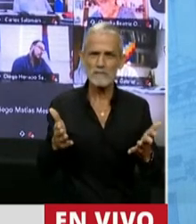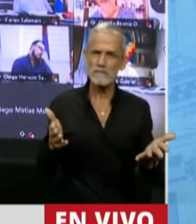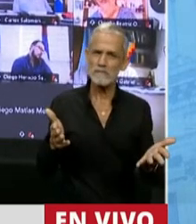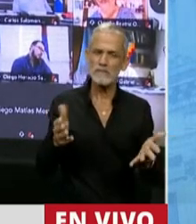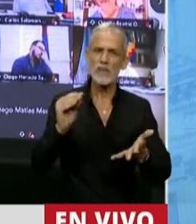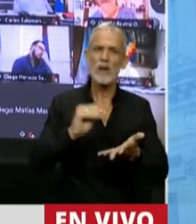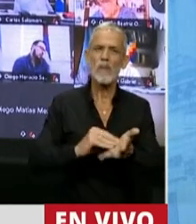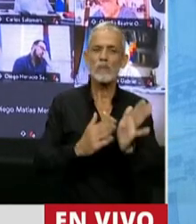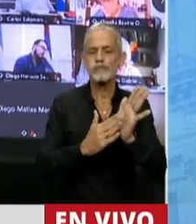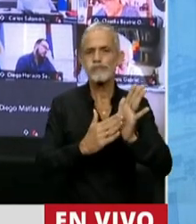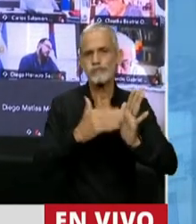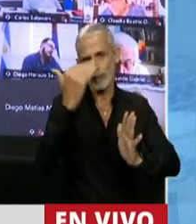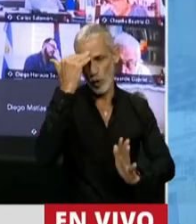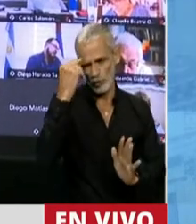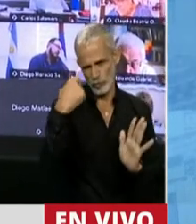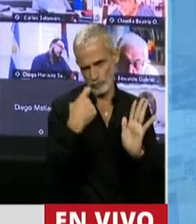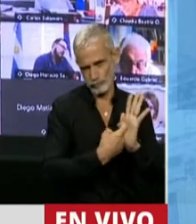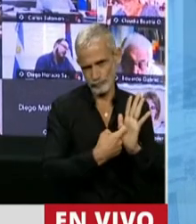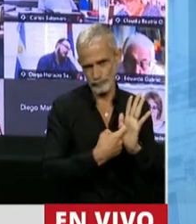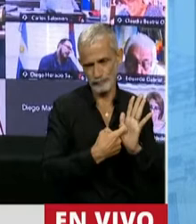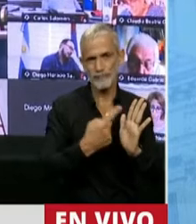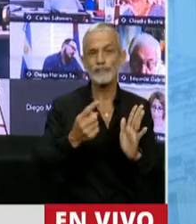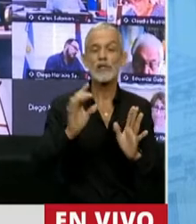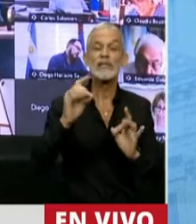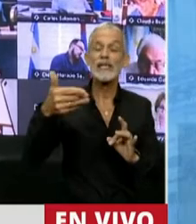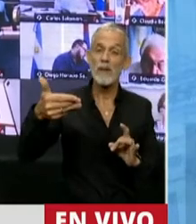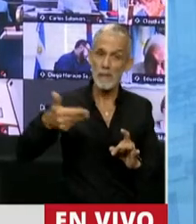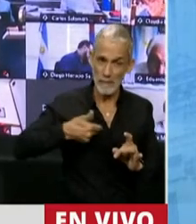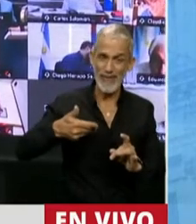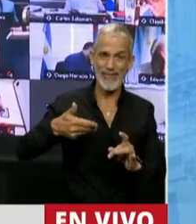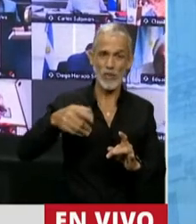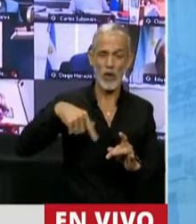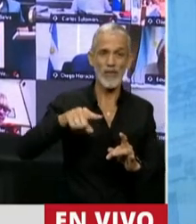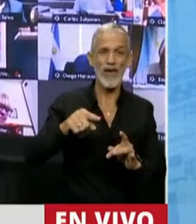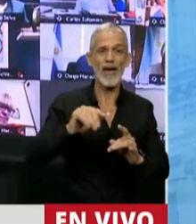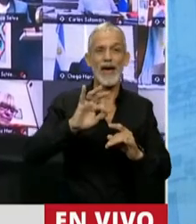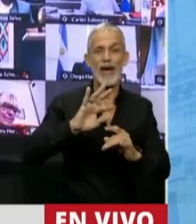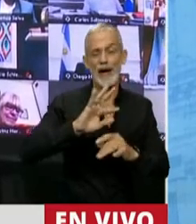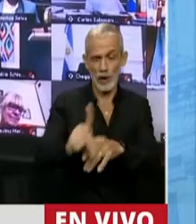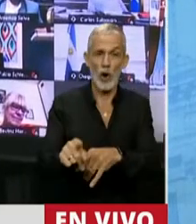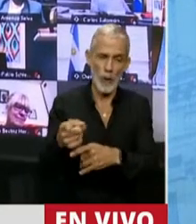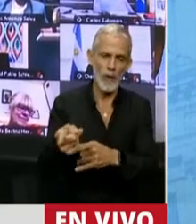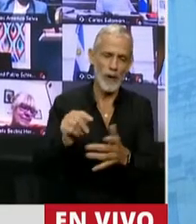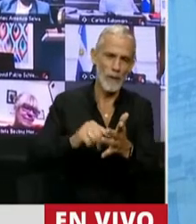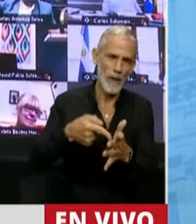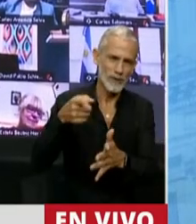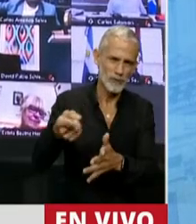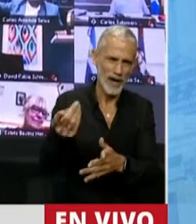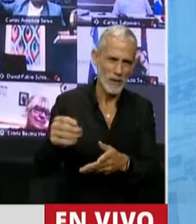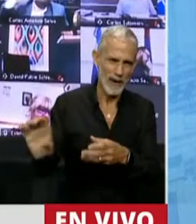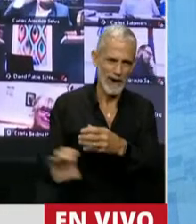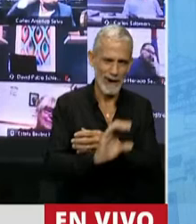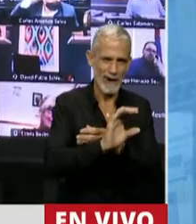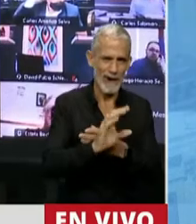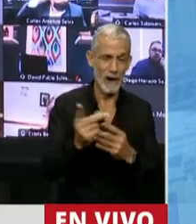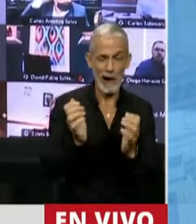engrosar las pruebas de la inconstitucionalidad, no sólo del pedido de robo a la Ciudad de Buenos Aires, sino de la metodología, entre